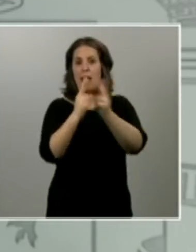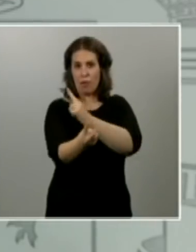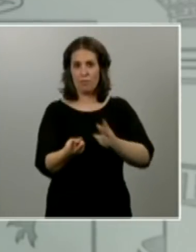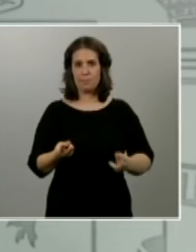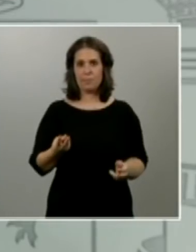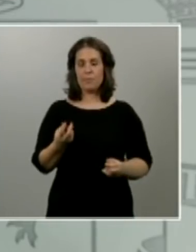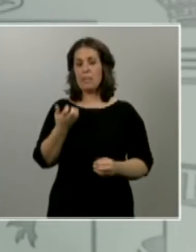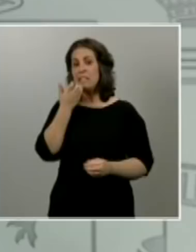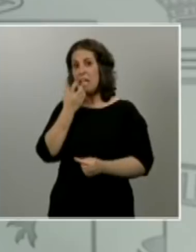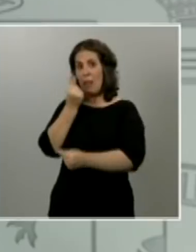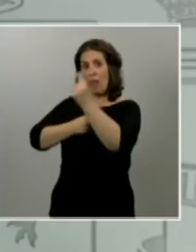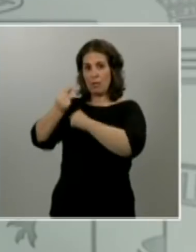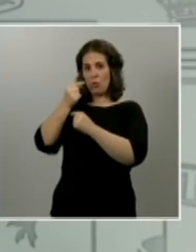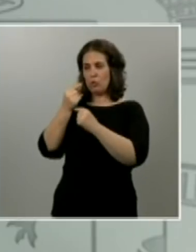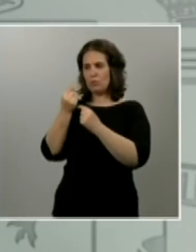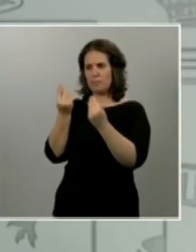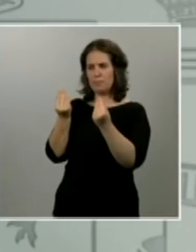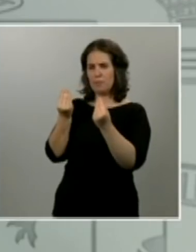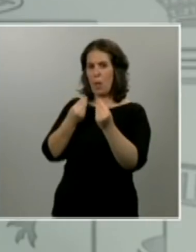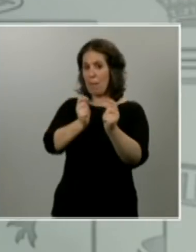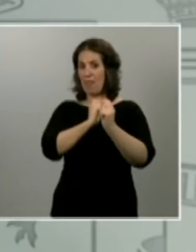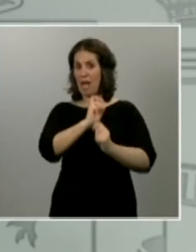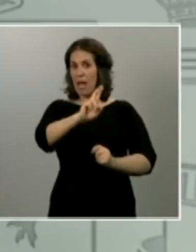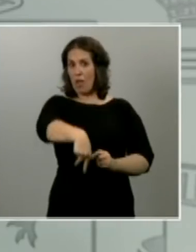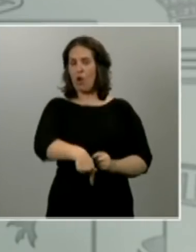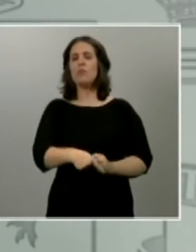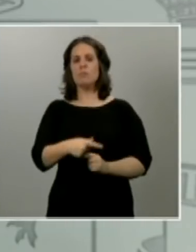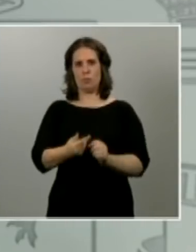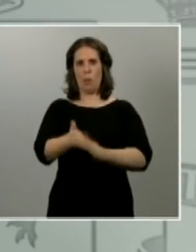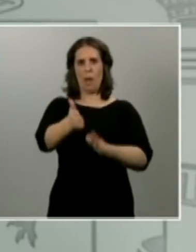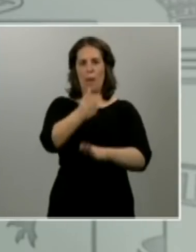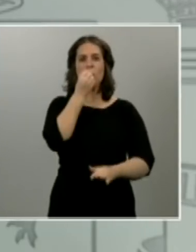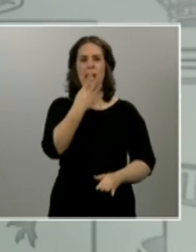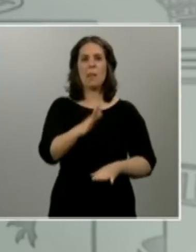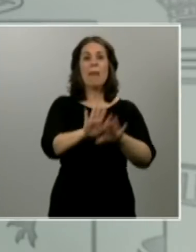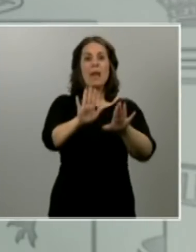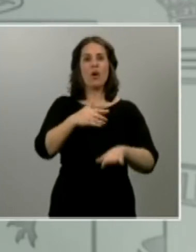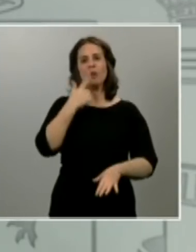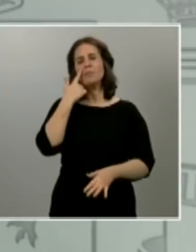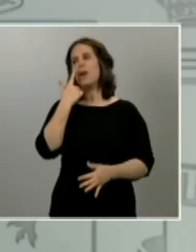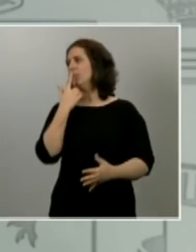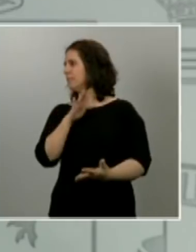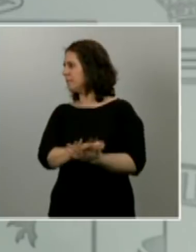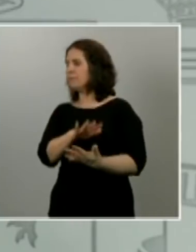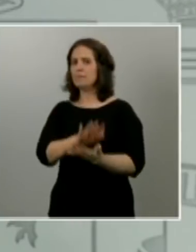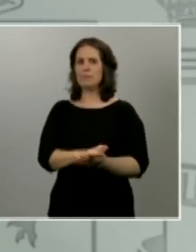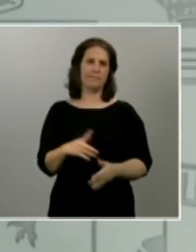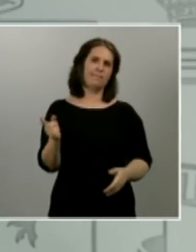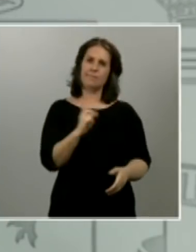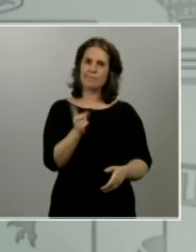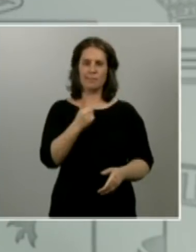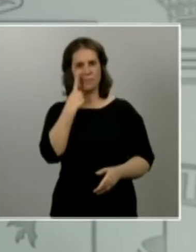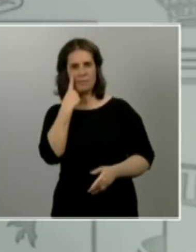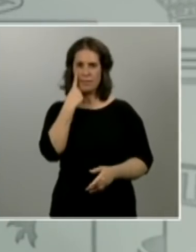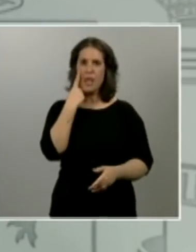viendo pues evidentemente estamos en la en la dirección adecuada pero no bajamos la guardia no bajamos la guardia y en consecuencia todas las medidas que tomemos